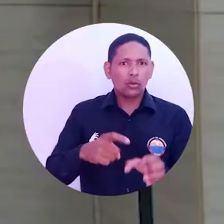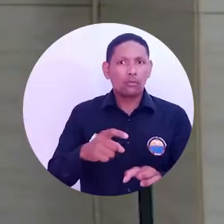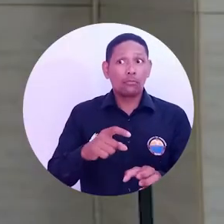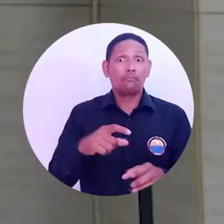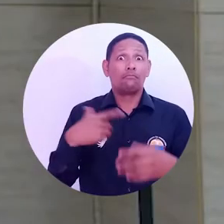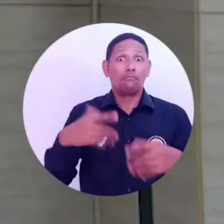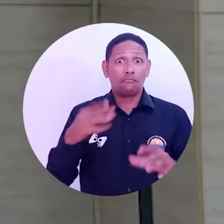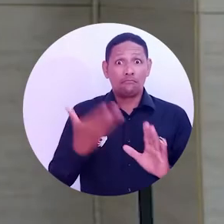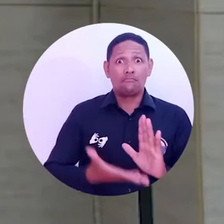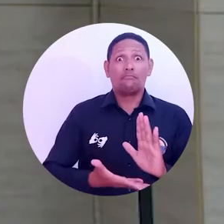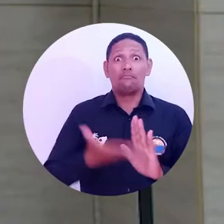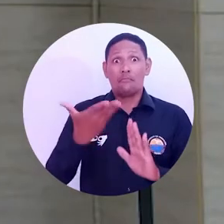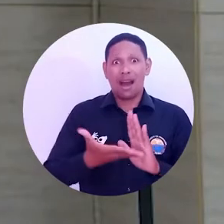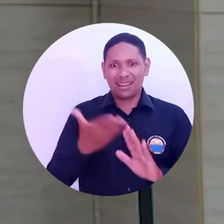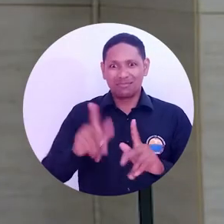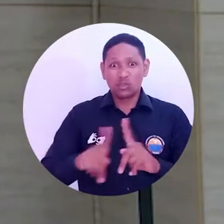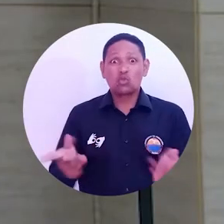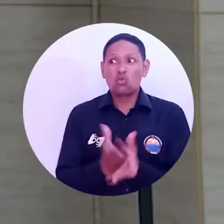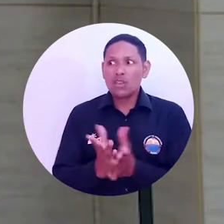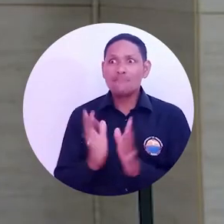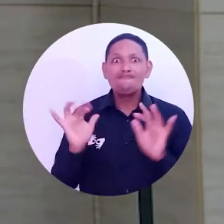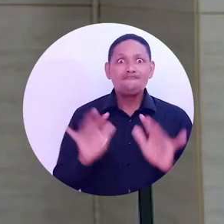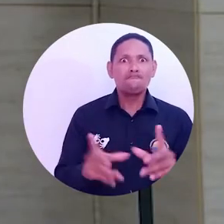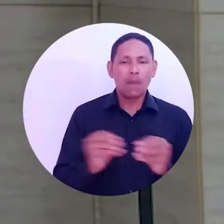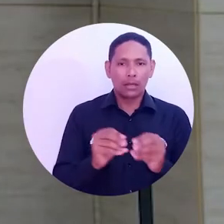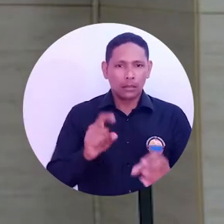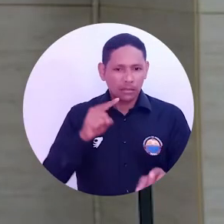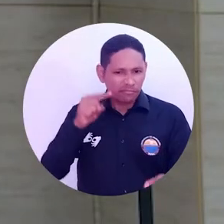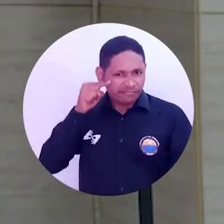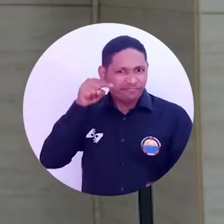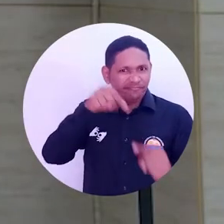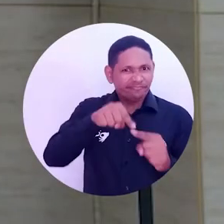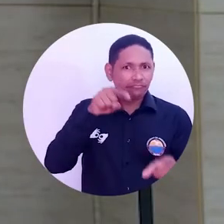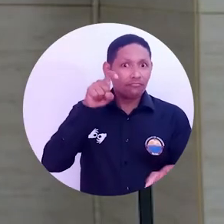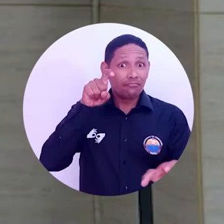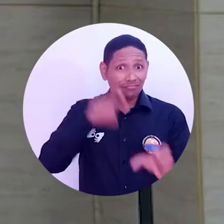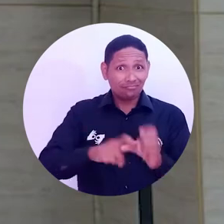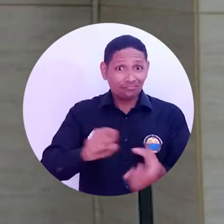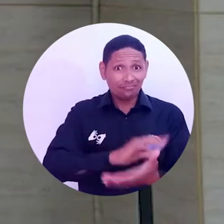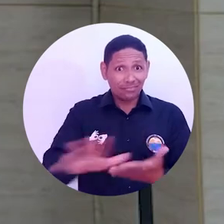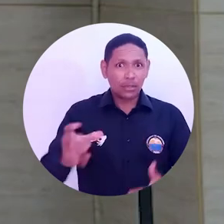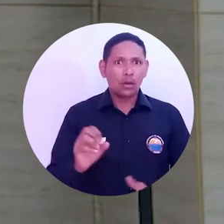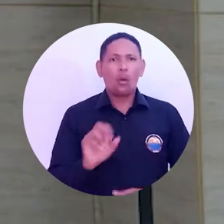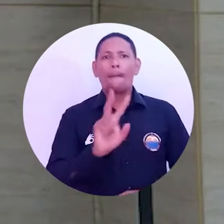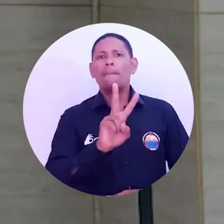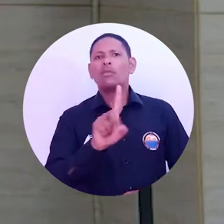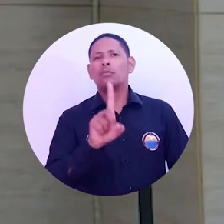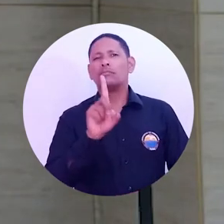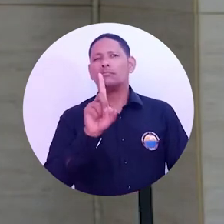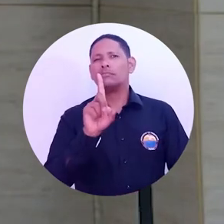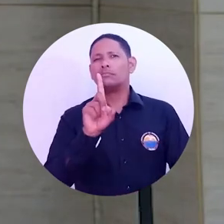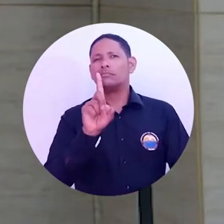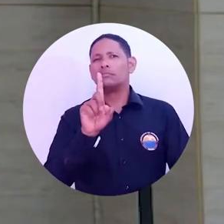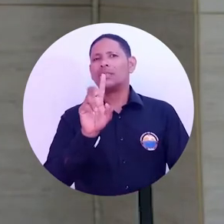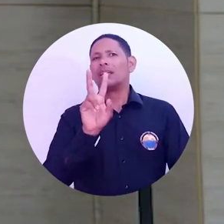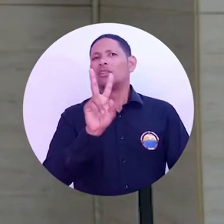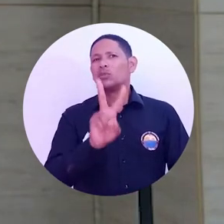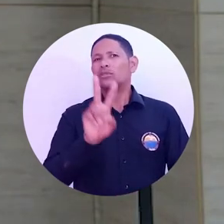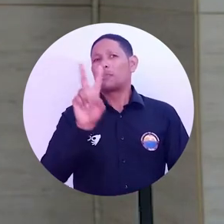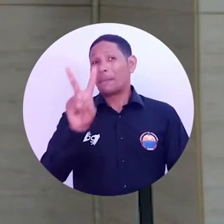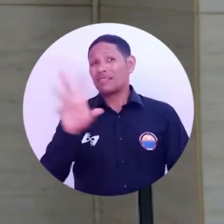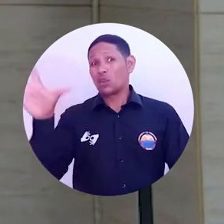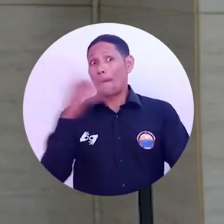significativo de la población estudiantil, o lograr matrícula cero este semestre, es de 21.225 millones.